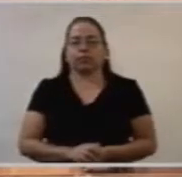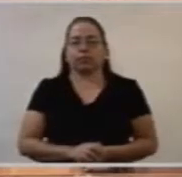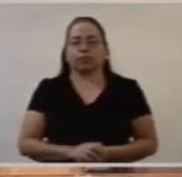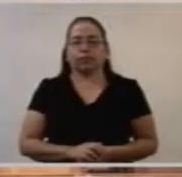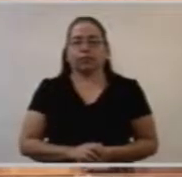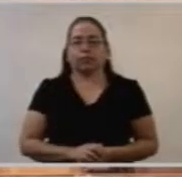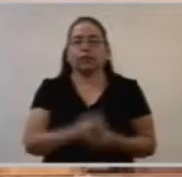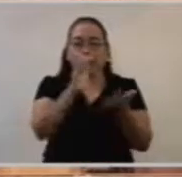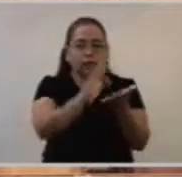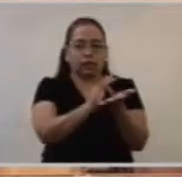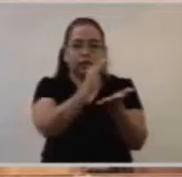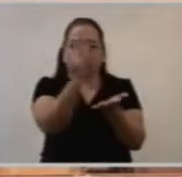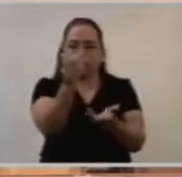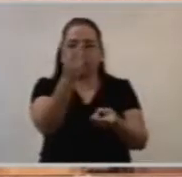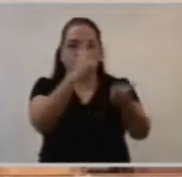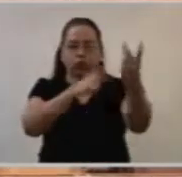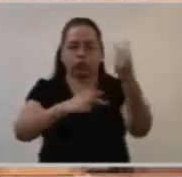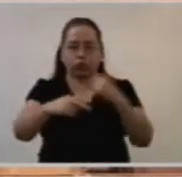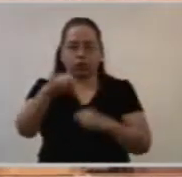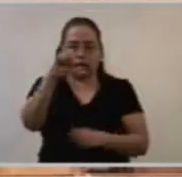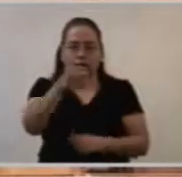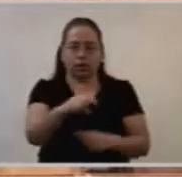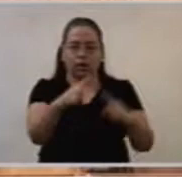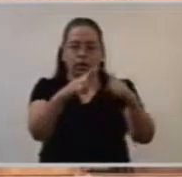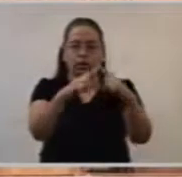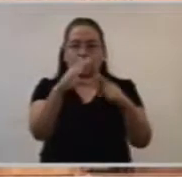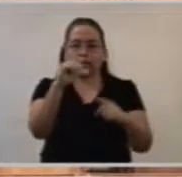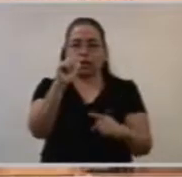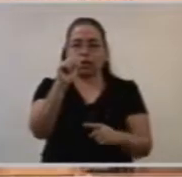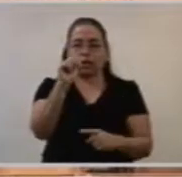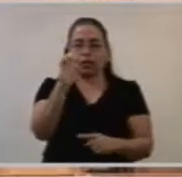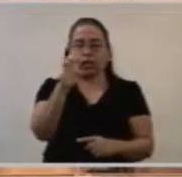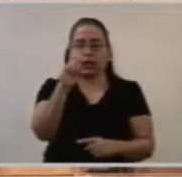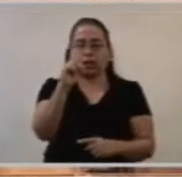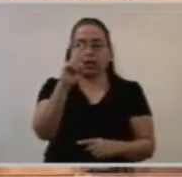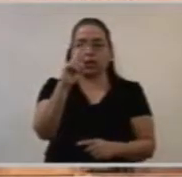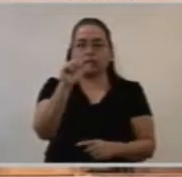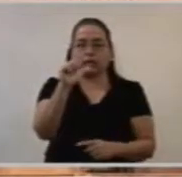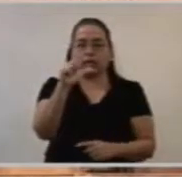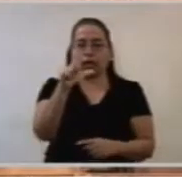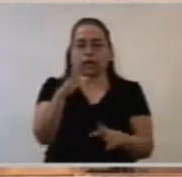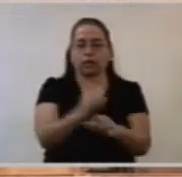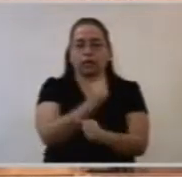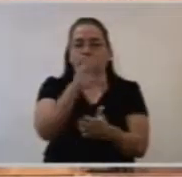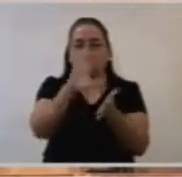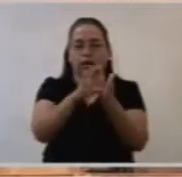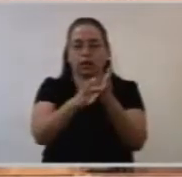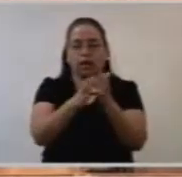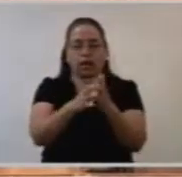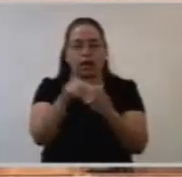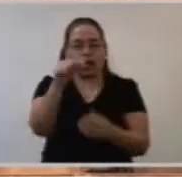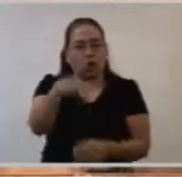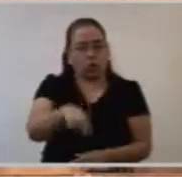Gracias por venir a esta Catedral a celebrar con nosotros.